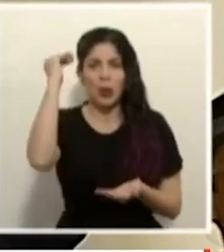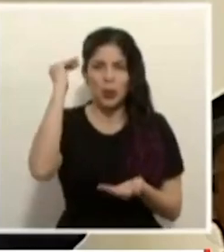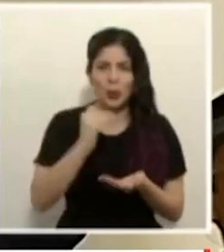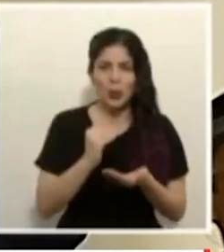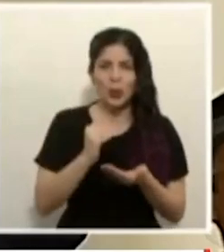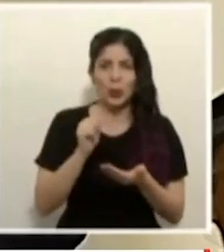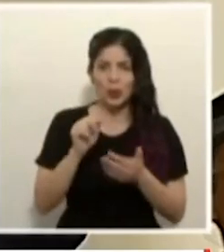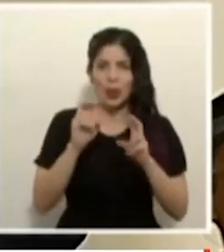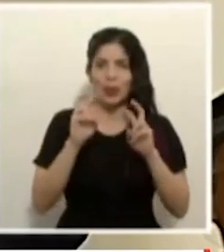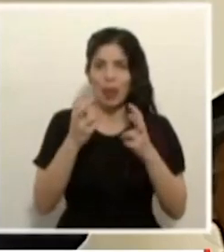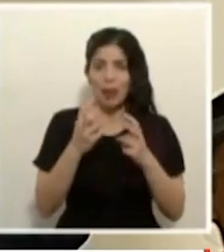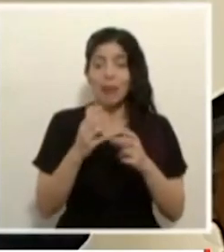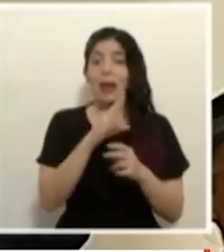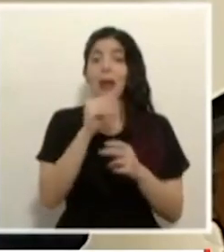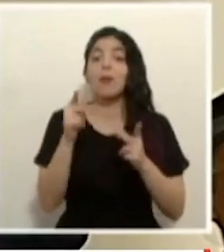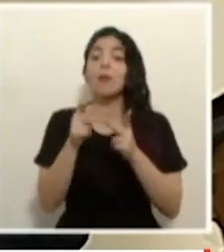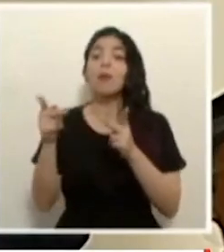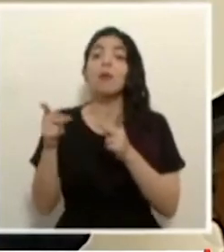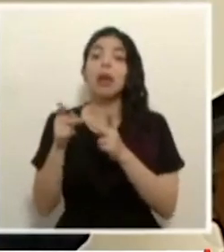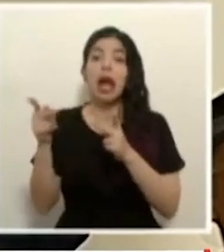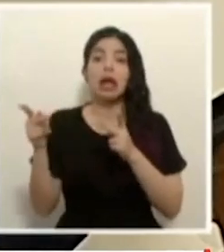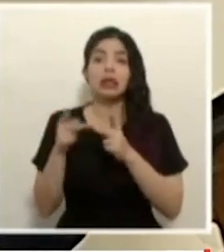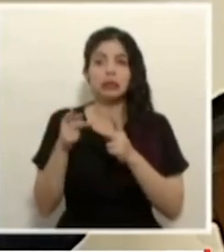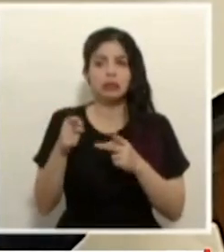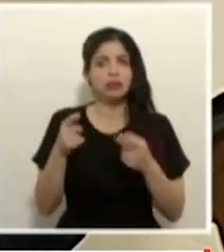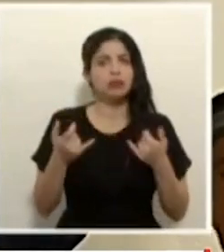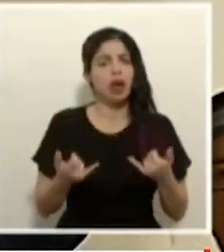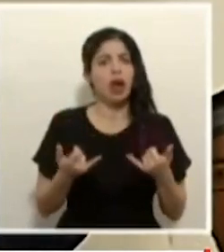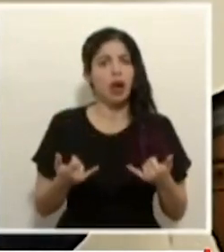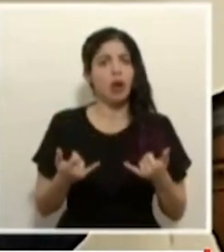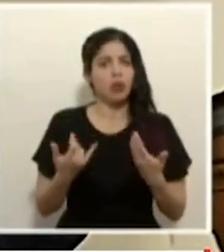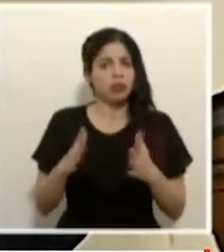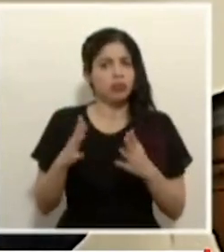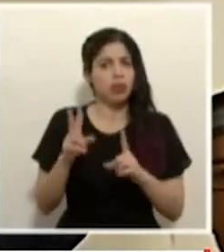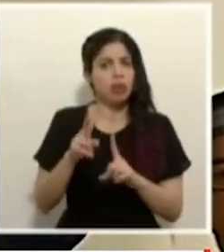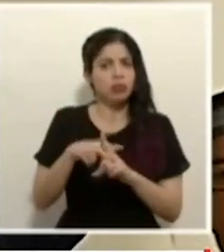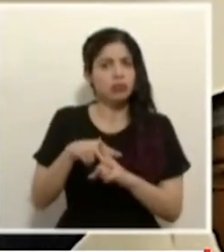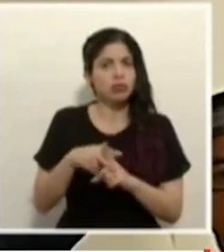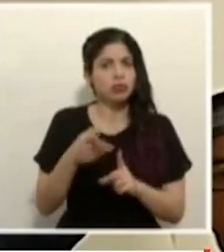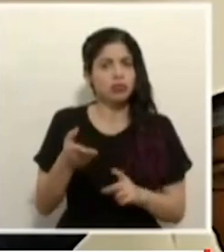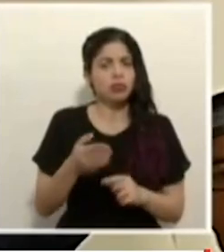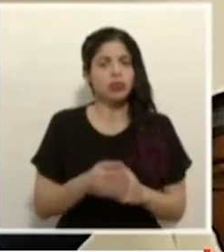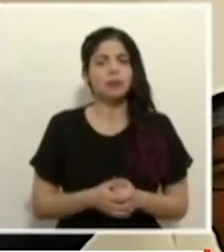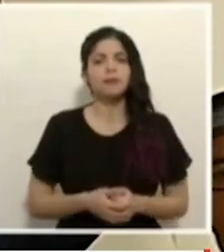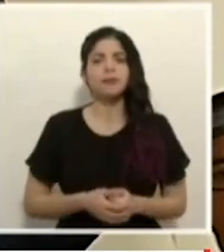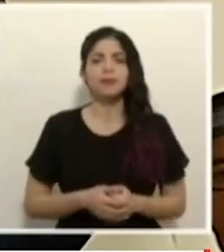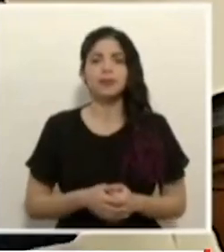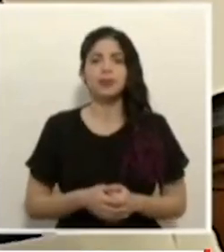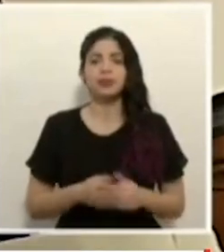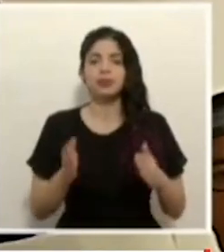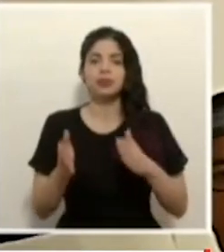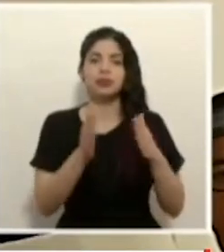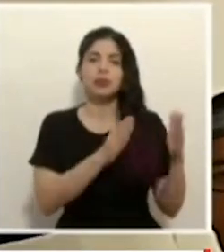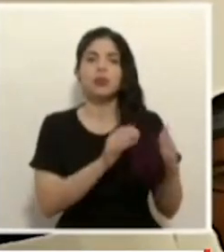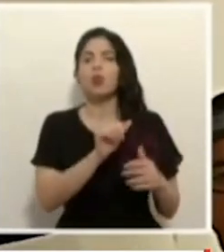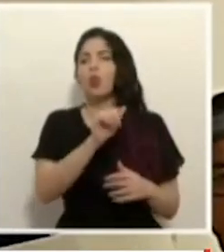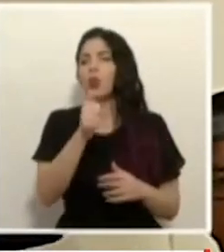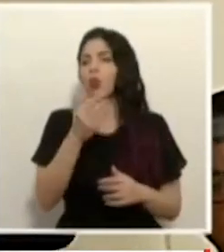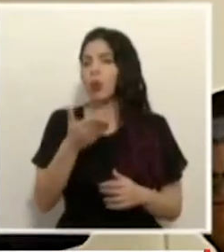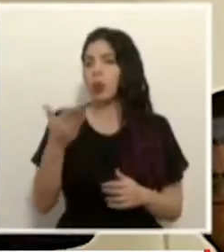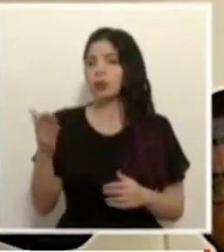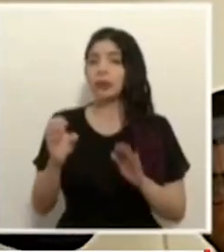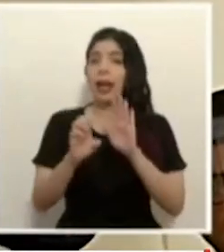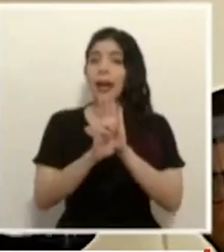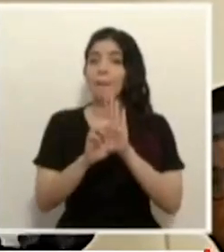en esa materia y en materia de plazas eso se está implementando en otro orden de cosas por